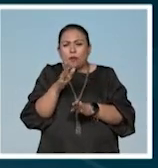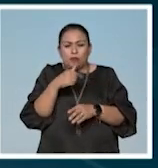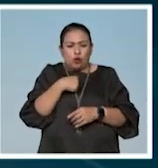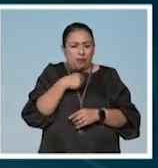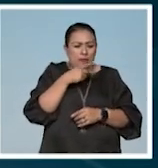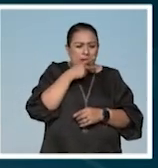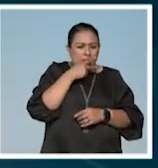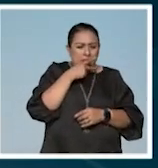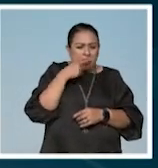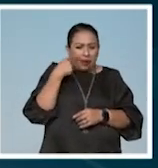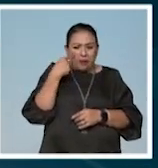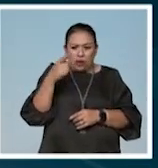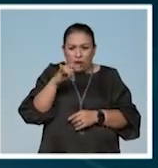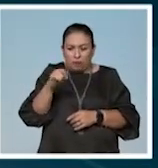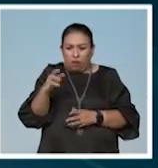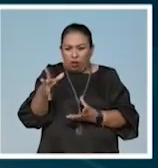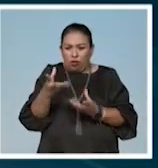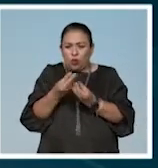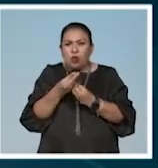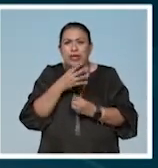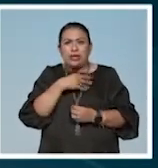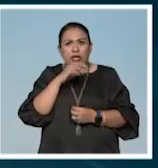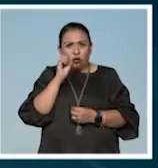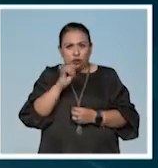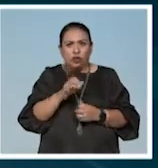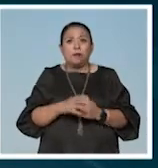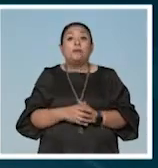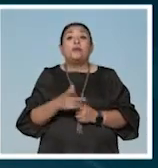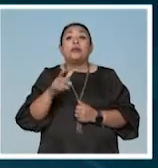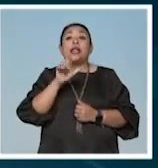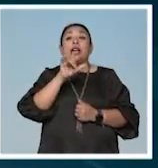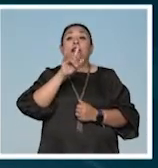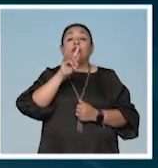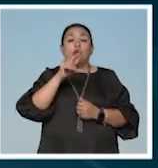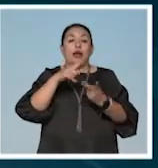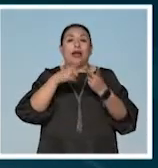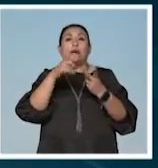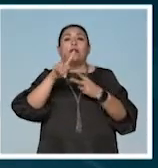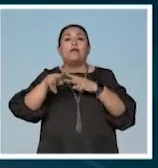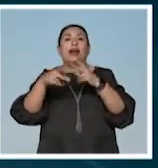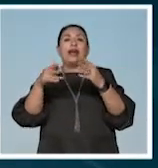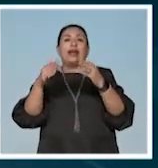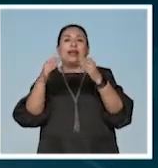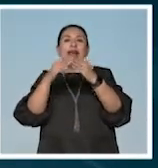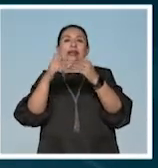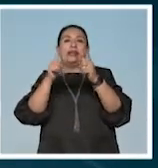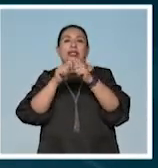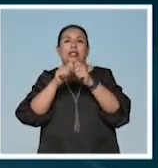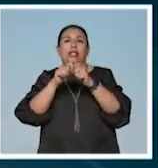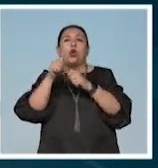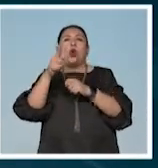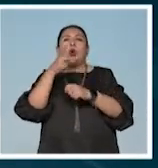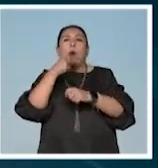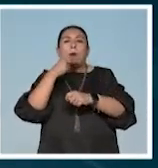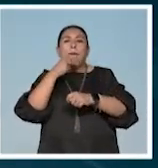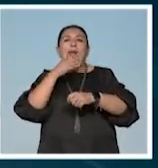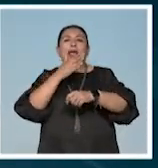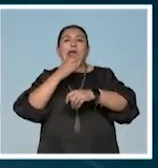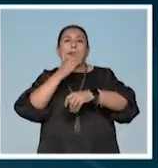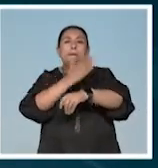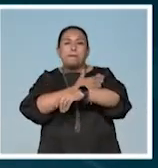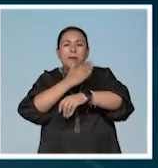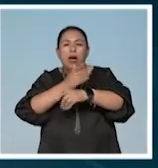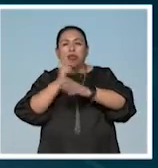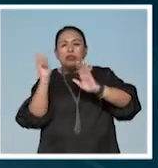padre que no has visto nunca Antoine Antoine llevará a Gabriel a casa del tío Dave un leñador y chamán que también será